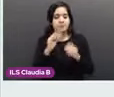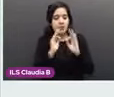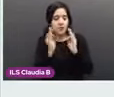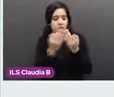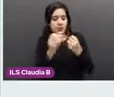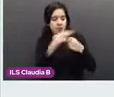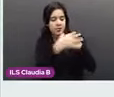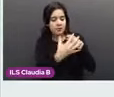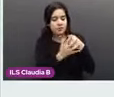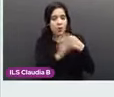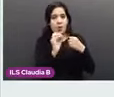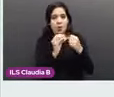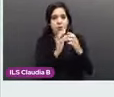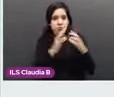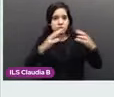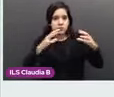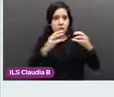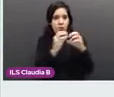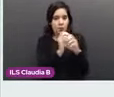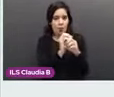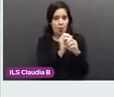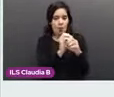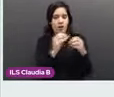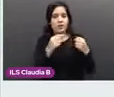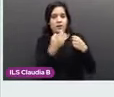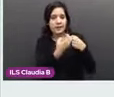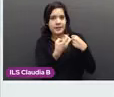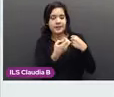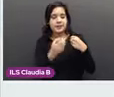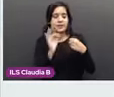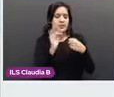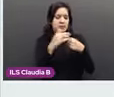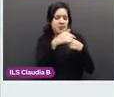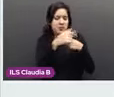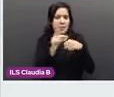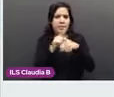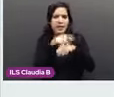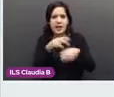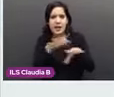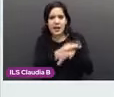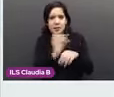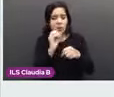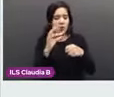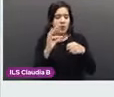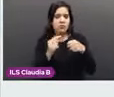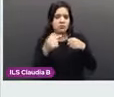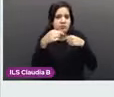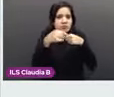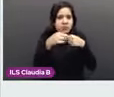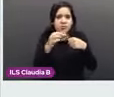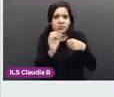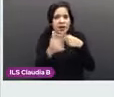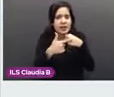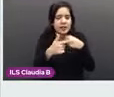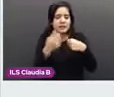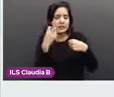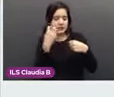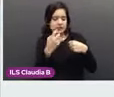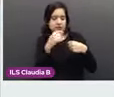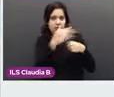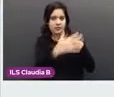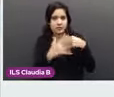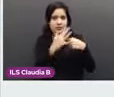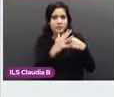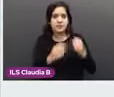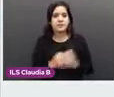tamaño que se observa en rugosidades sobre la mama o alguna manchita. Siguiente. Para hacer esta